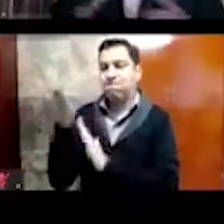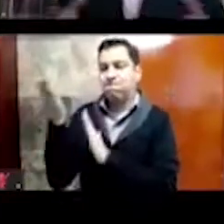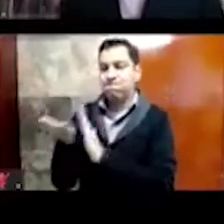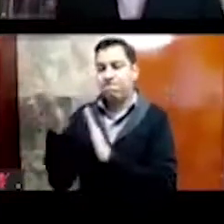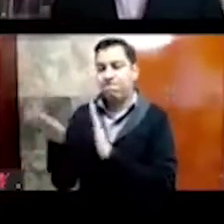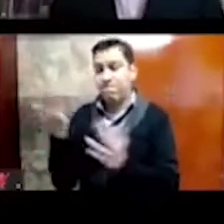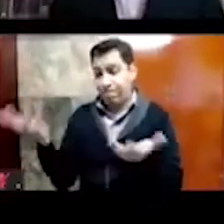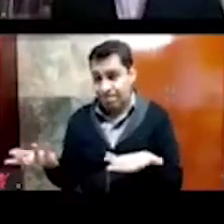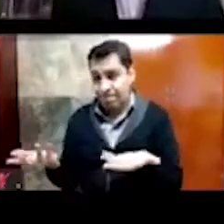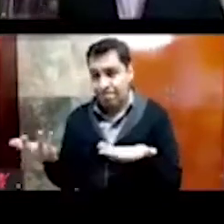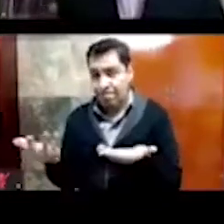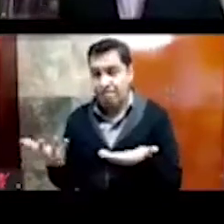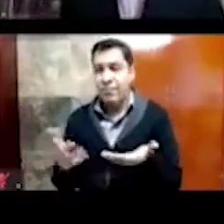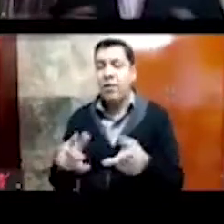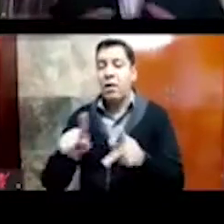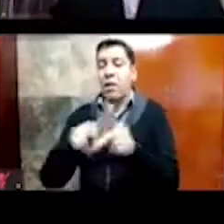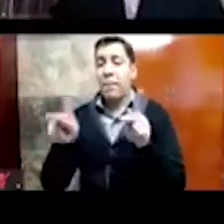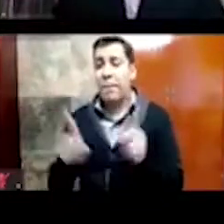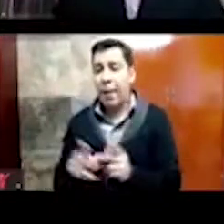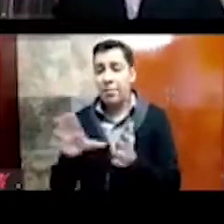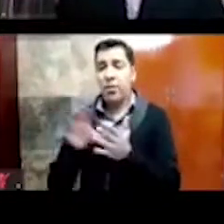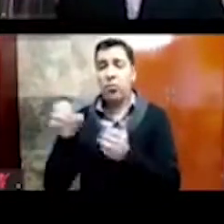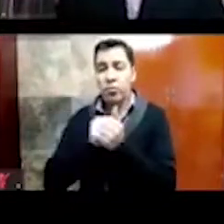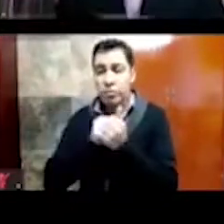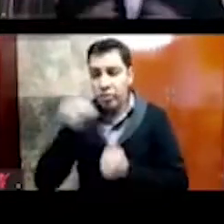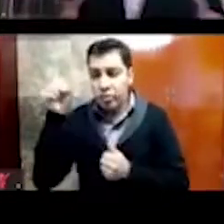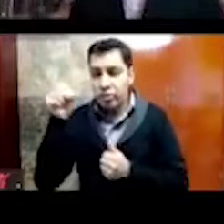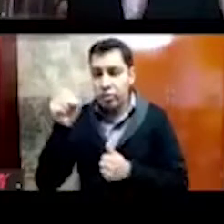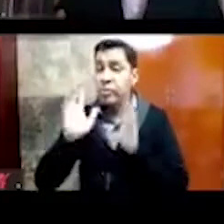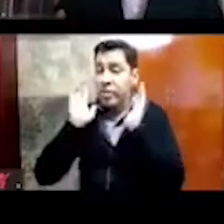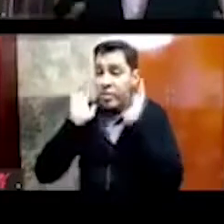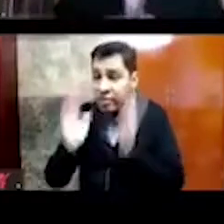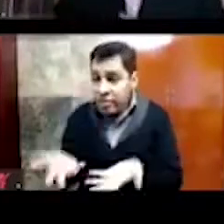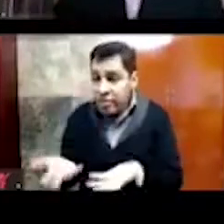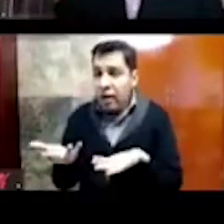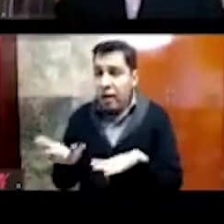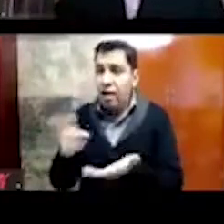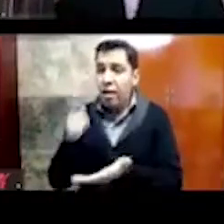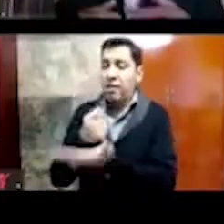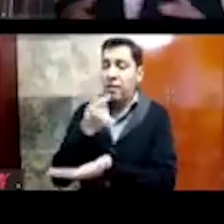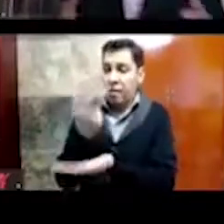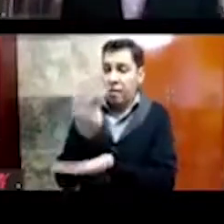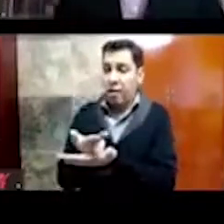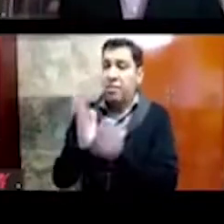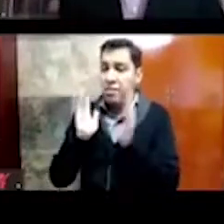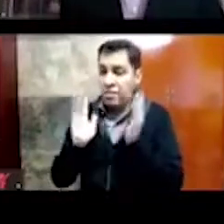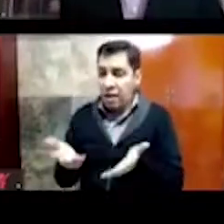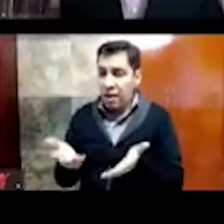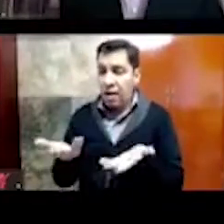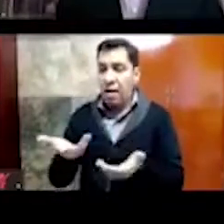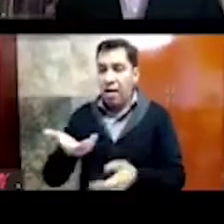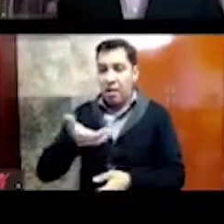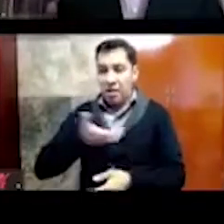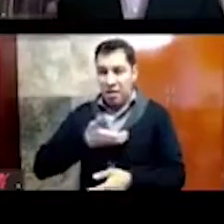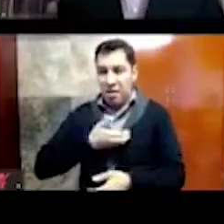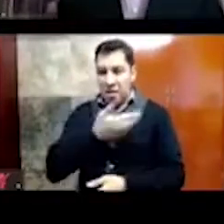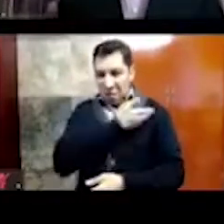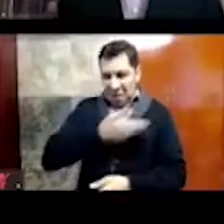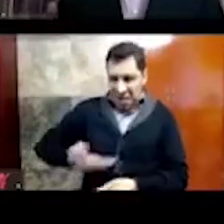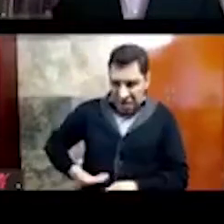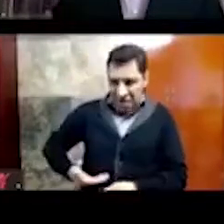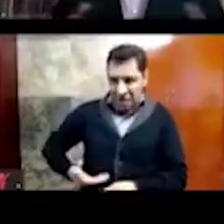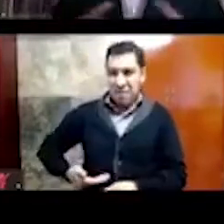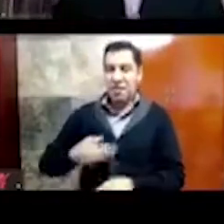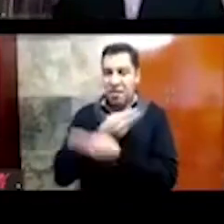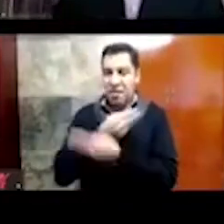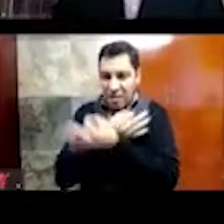la plaza de la constitución, ese espacio ya existía en la época de Tenochtitlán, en Palacio Nacional se encuentran los restos del Palacio de